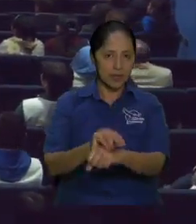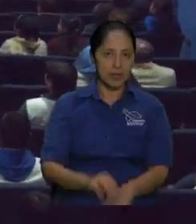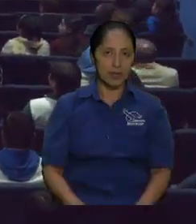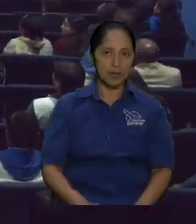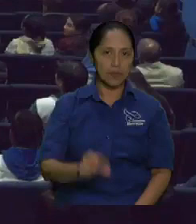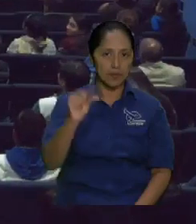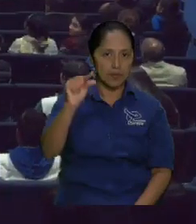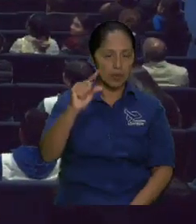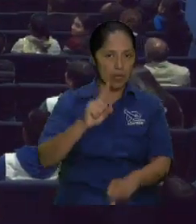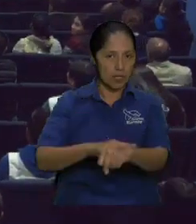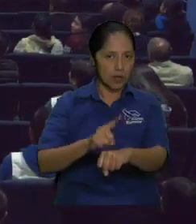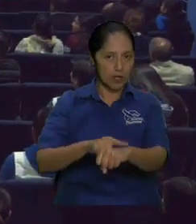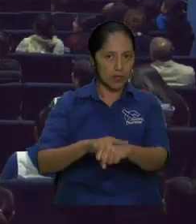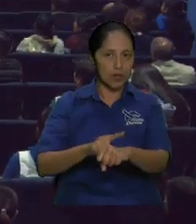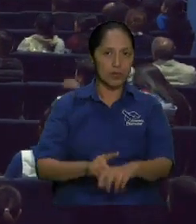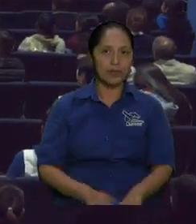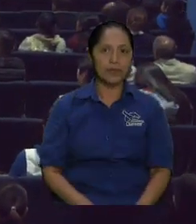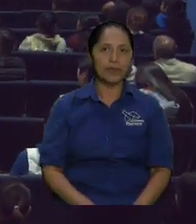ratito